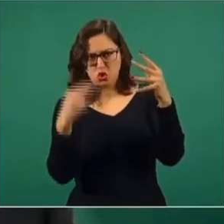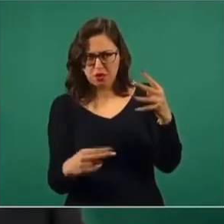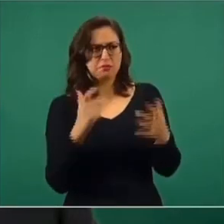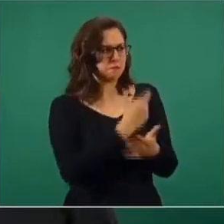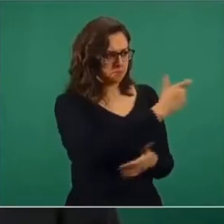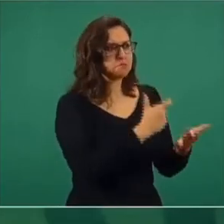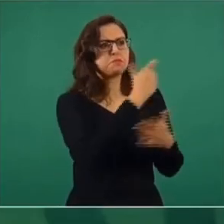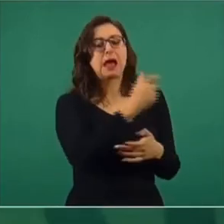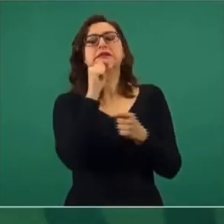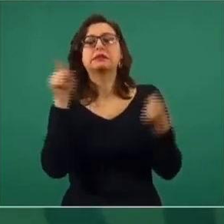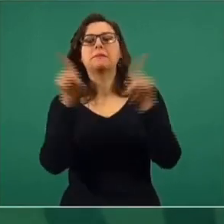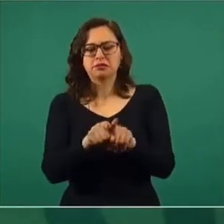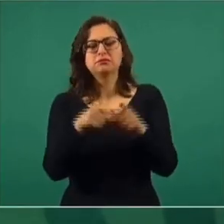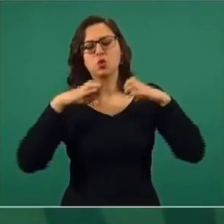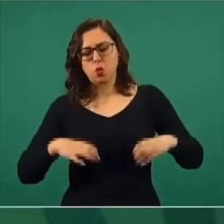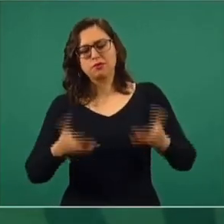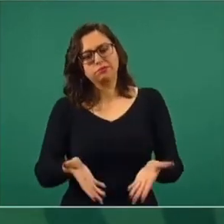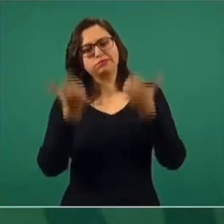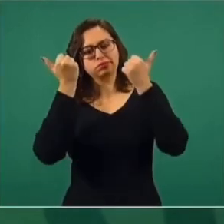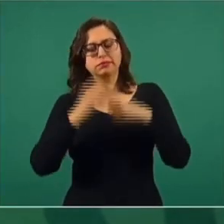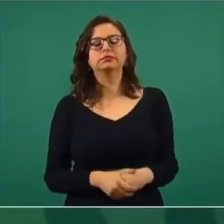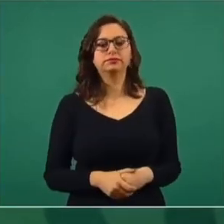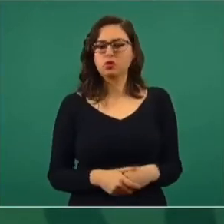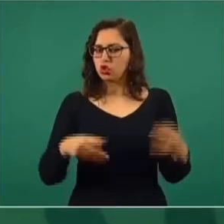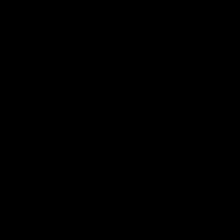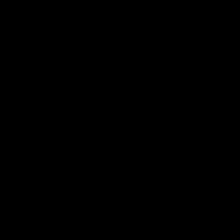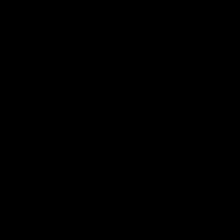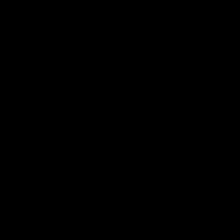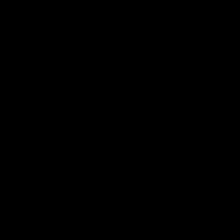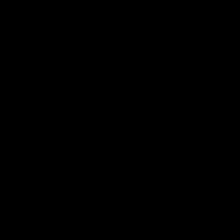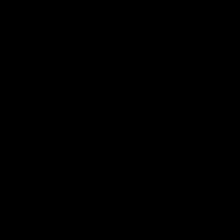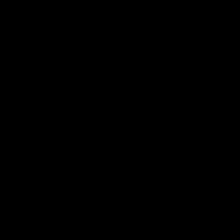y el rescate. Y vamos a cumplir. Y ya estamos trabajando.